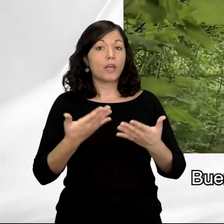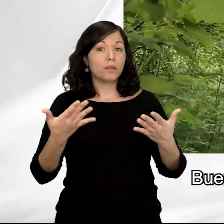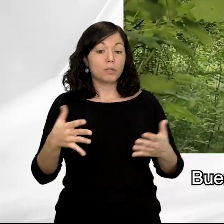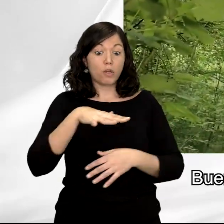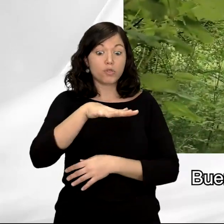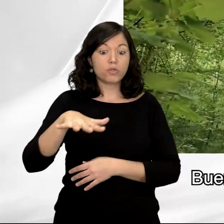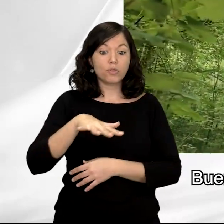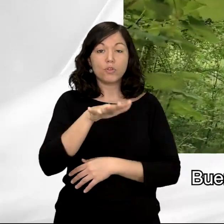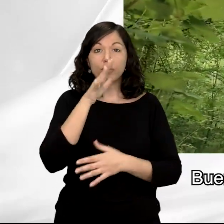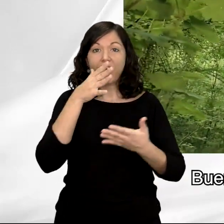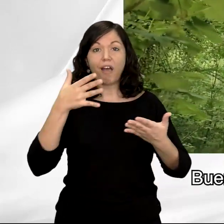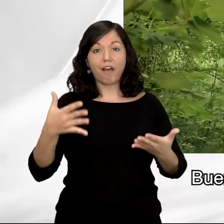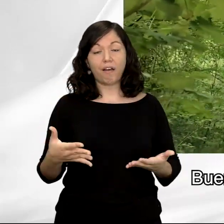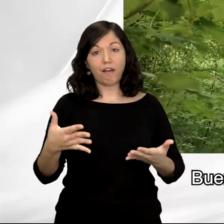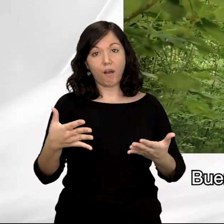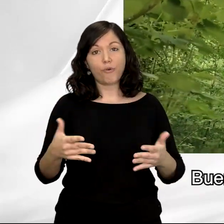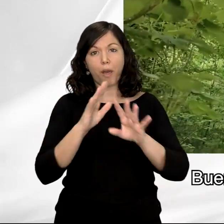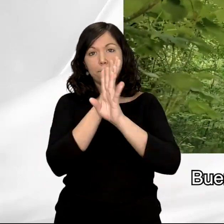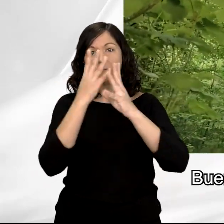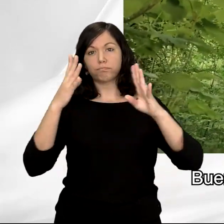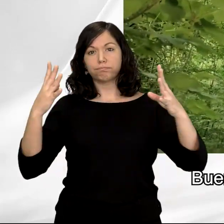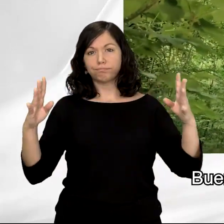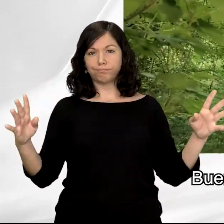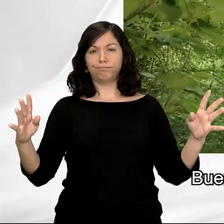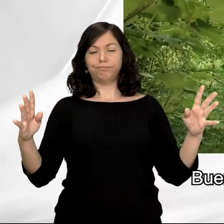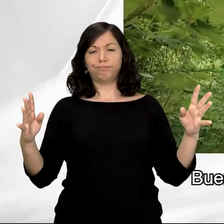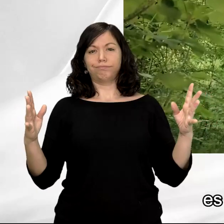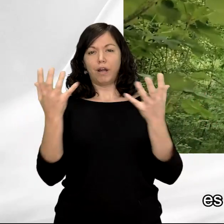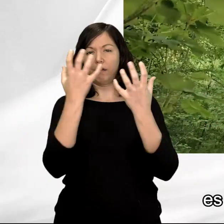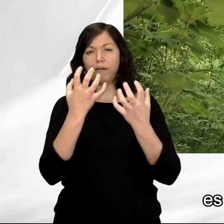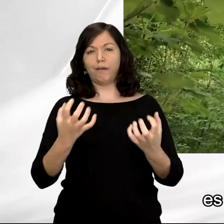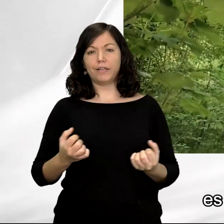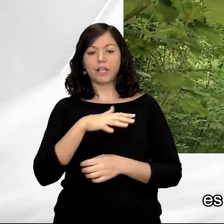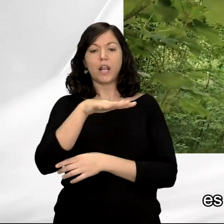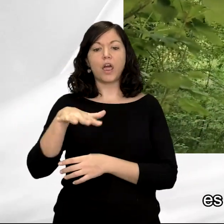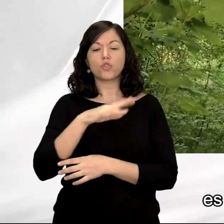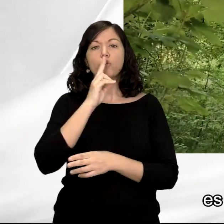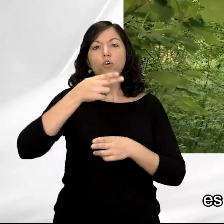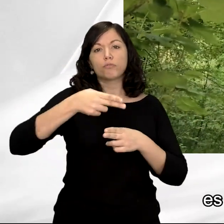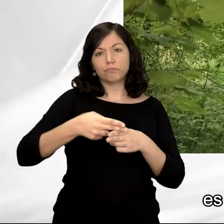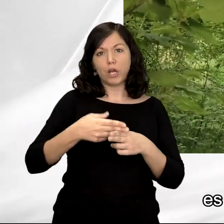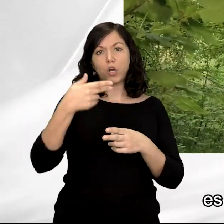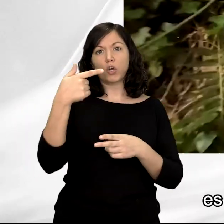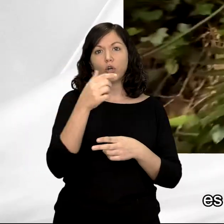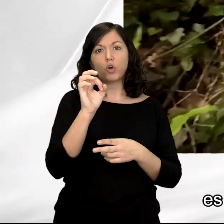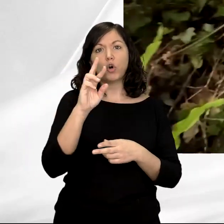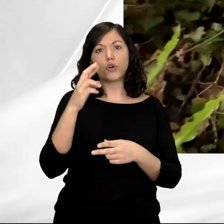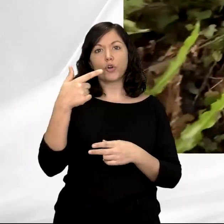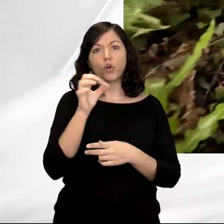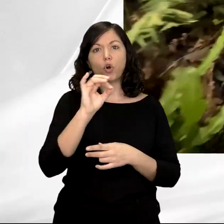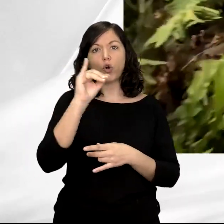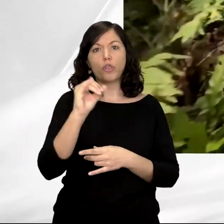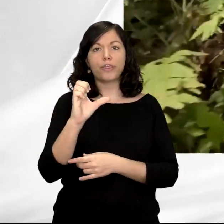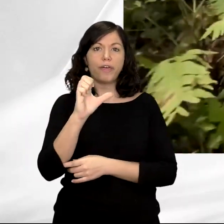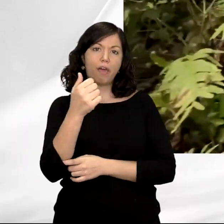Este sitio en el que nos encontramos, de vegetación un tanto exuberante, es el área conocida como la Gorgocera. En esta